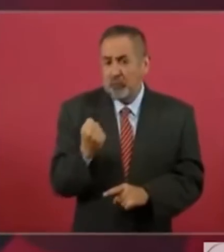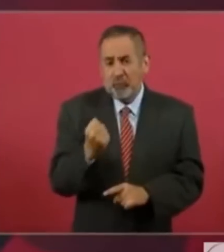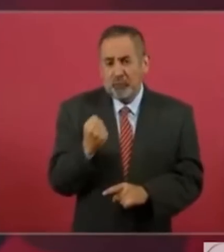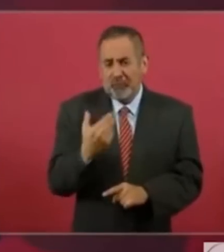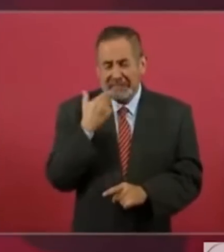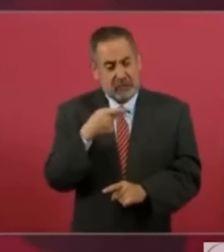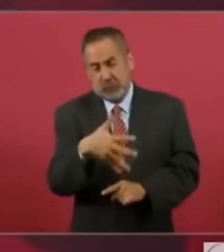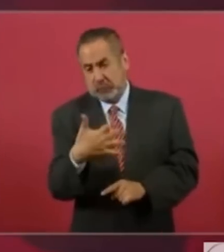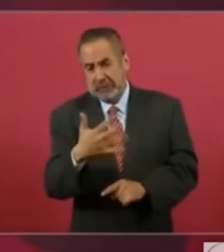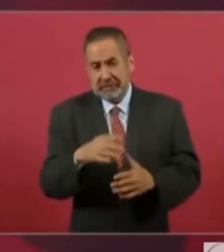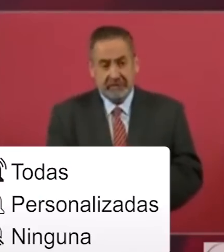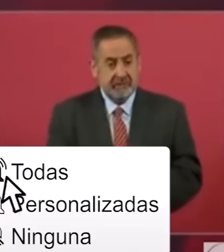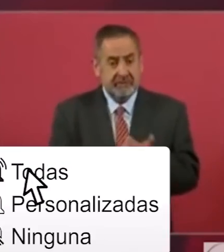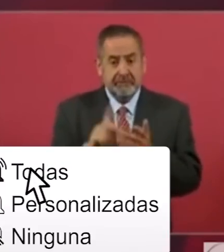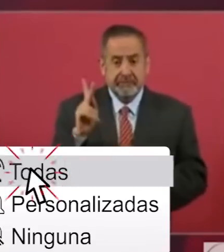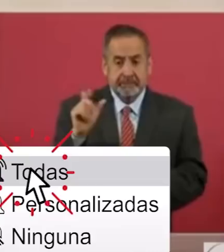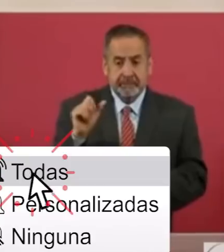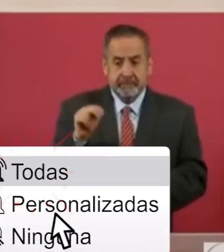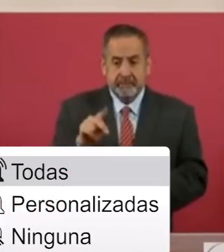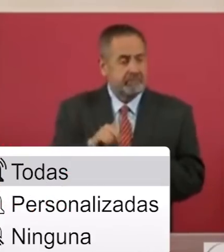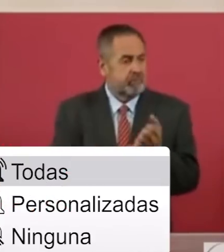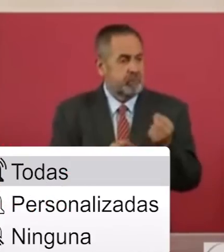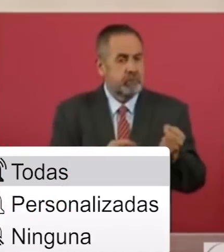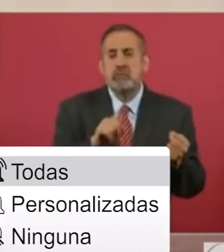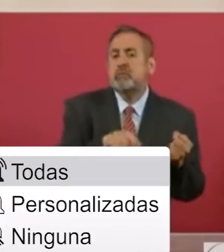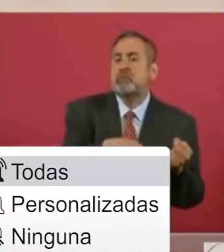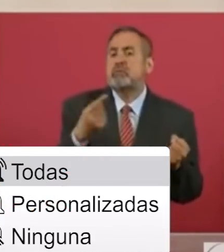en la del Valle, que en las Lomas,